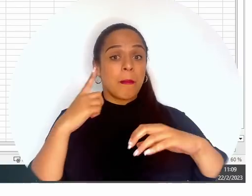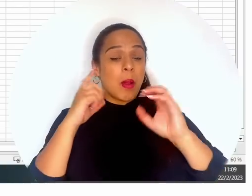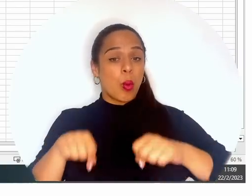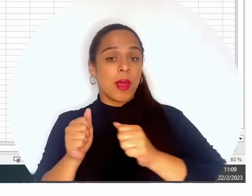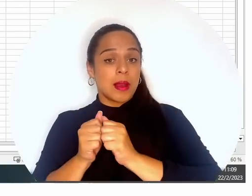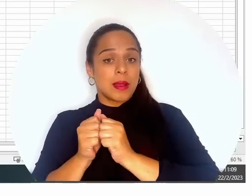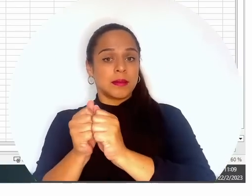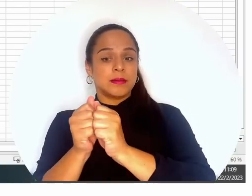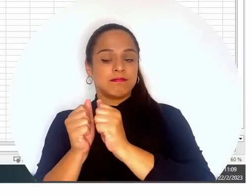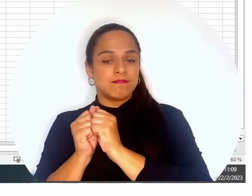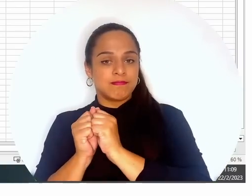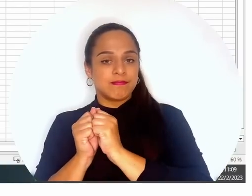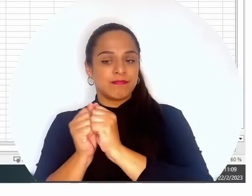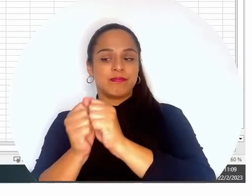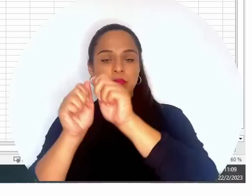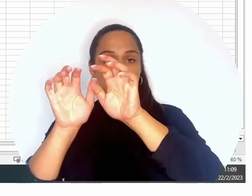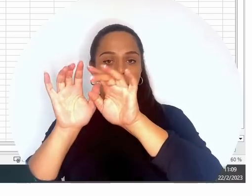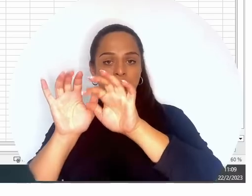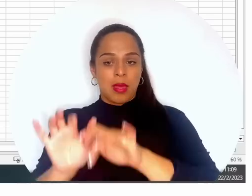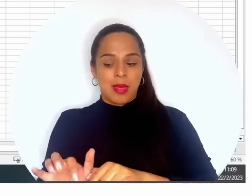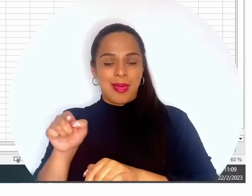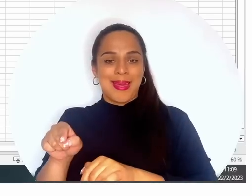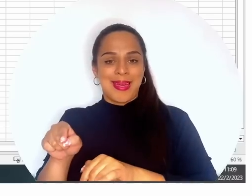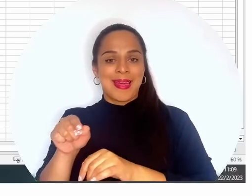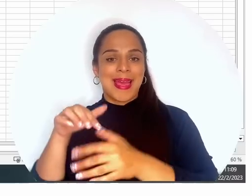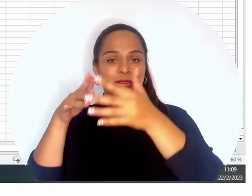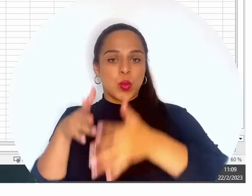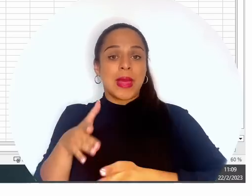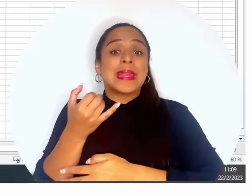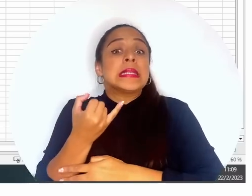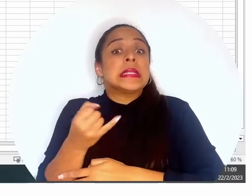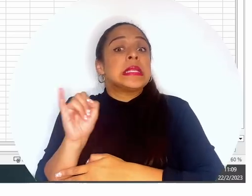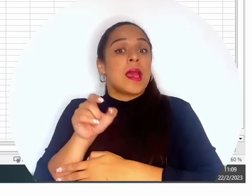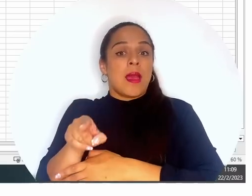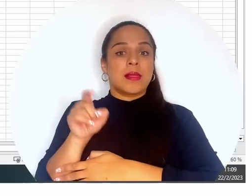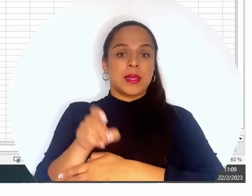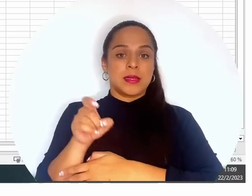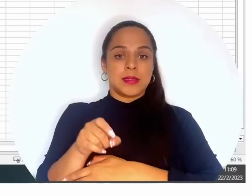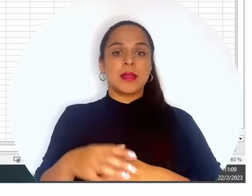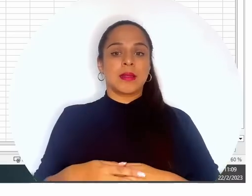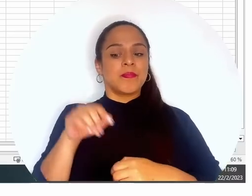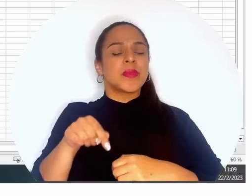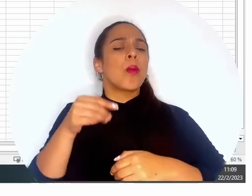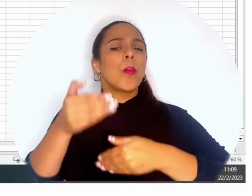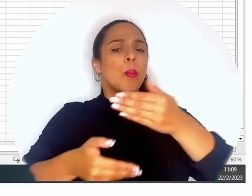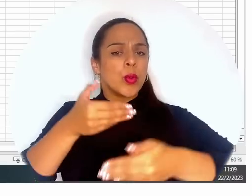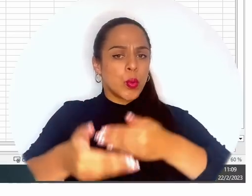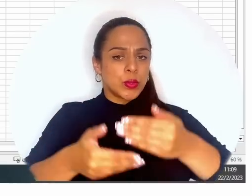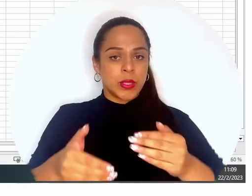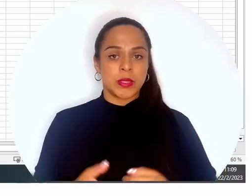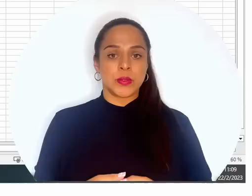los acompañamientos que va a tener el estudiante si fueran necesarios. Este procedimiento lo vamos a hacer